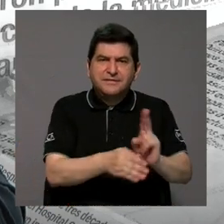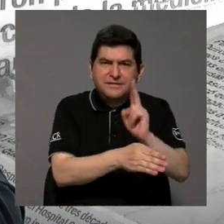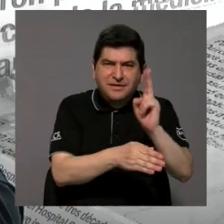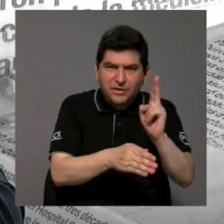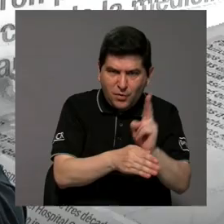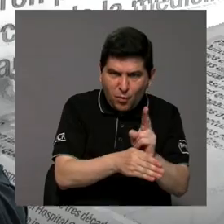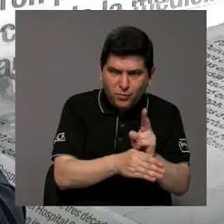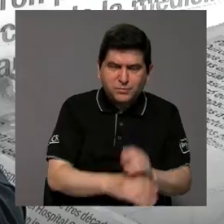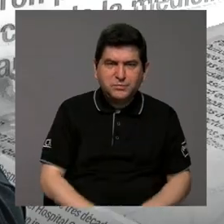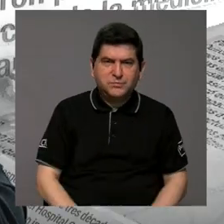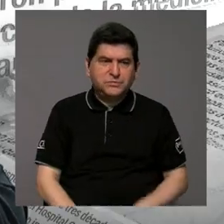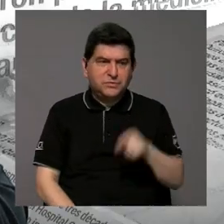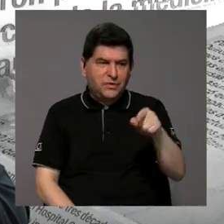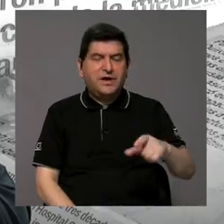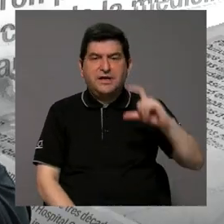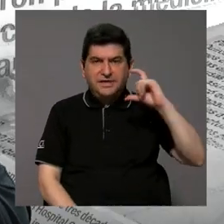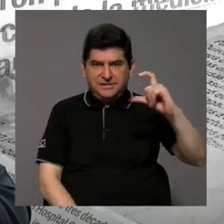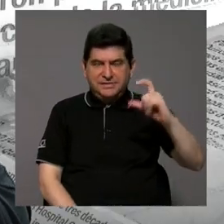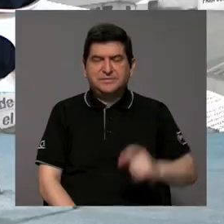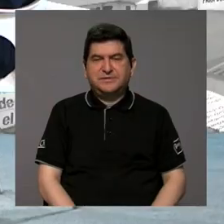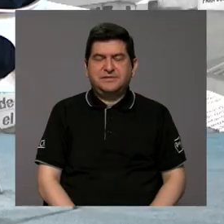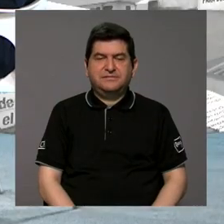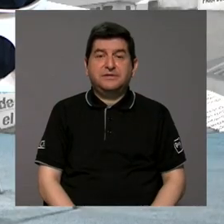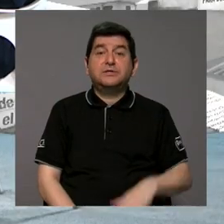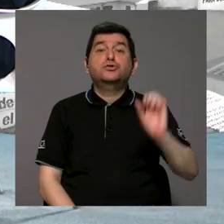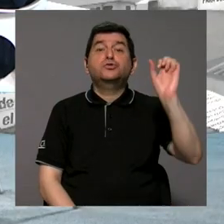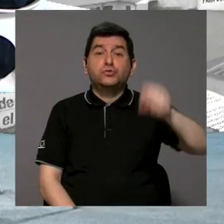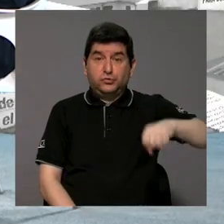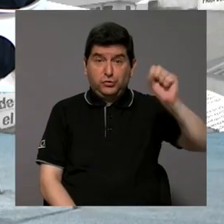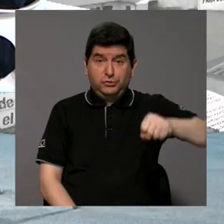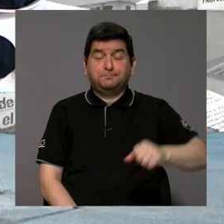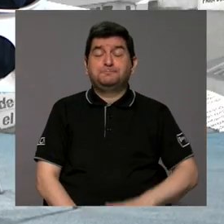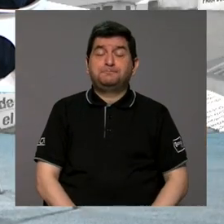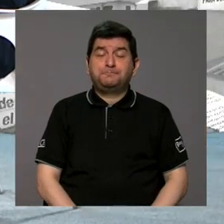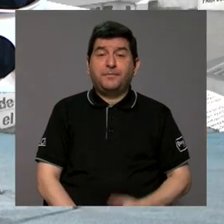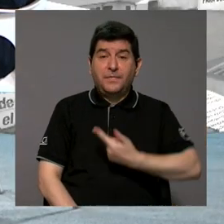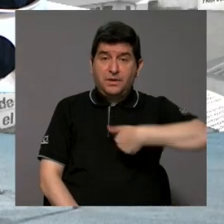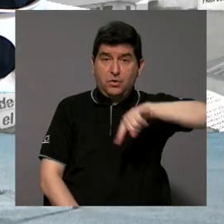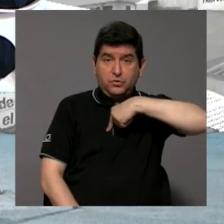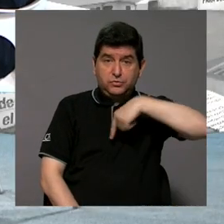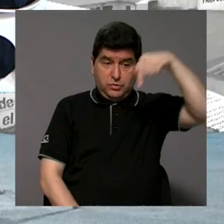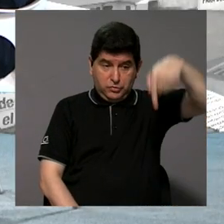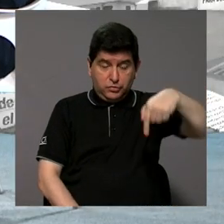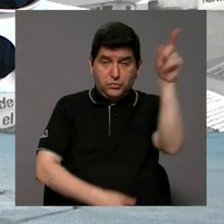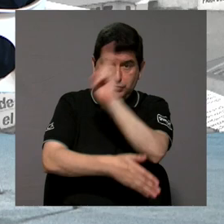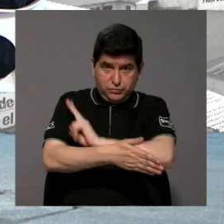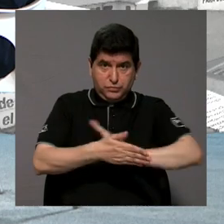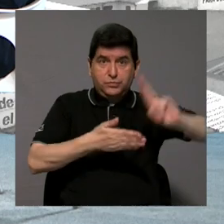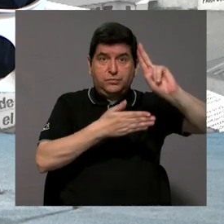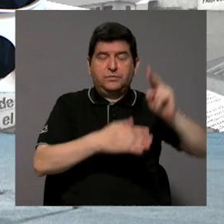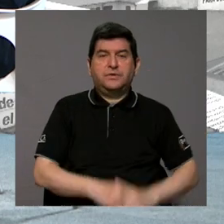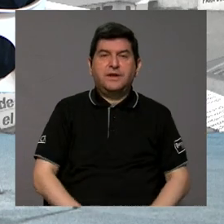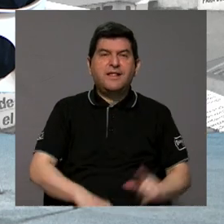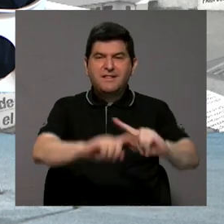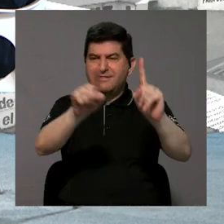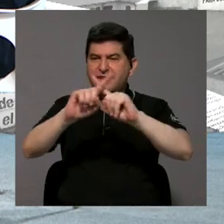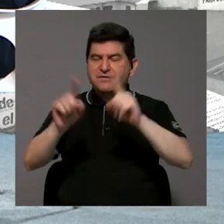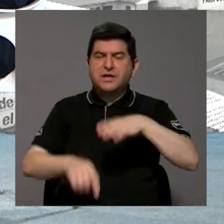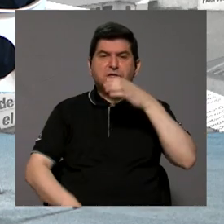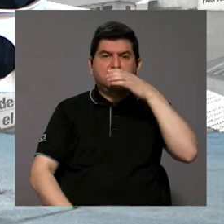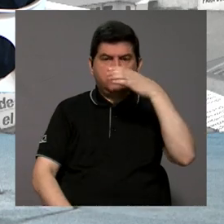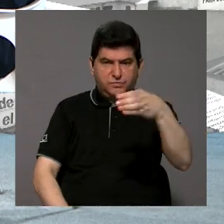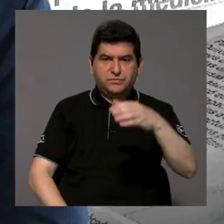deben dar a las baterías Sí, en efecto nosotros desde la universidad hemos hecho una serie de